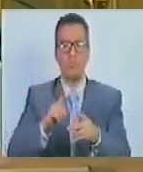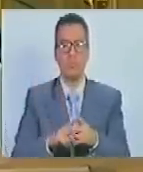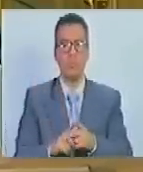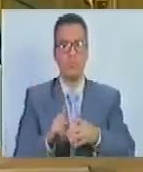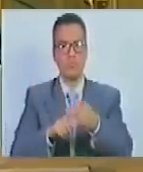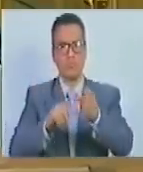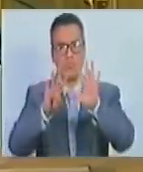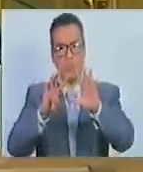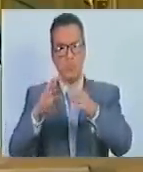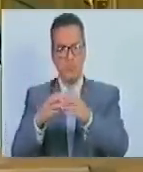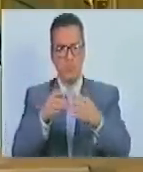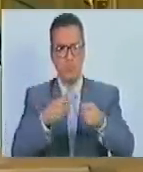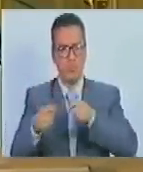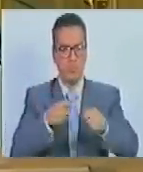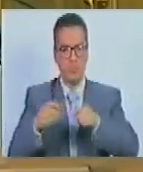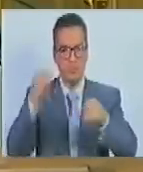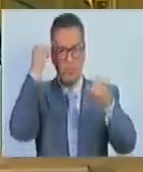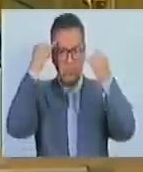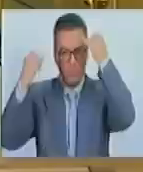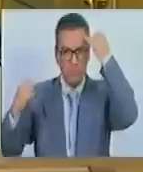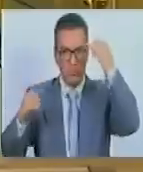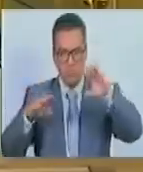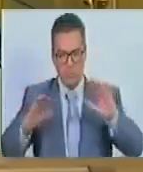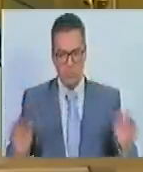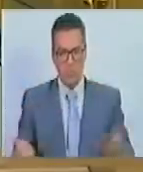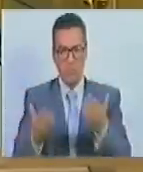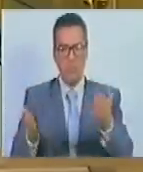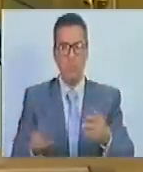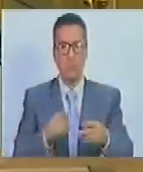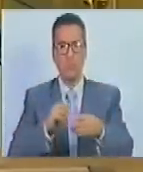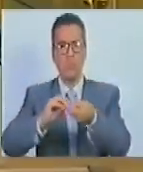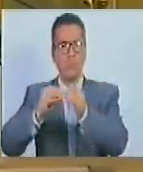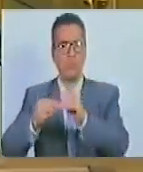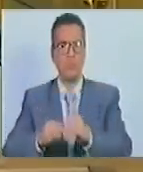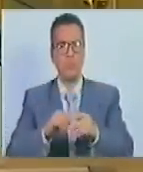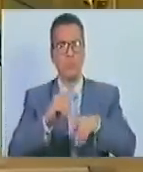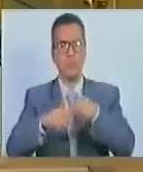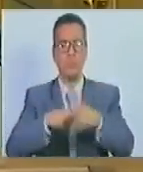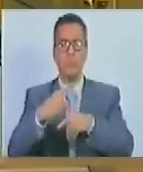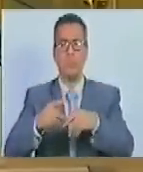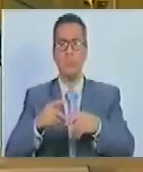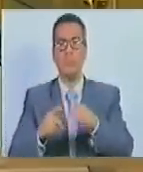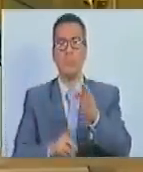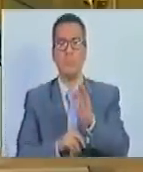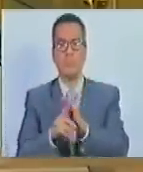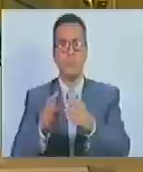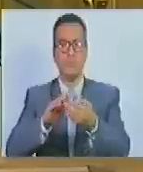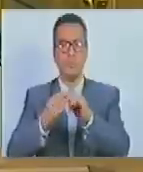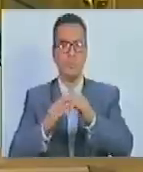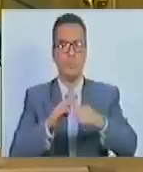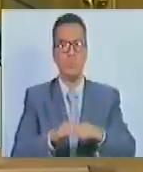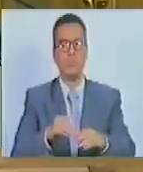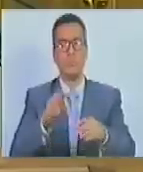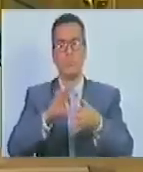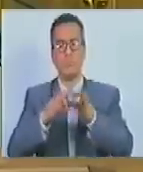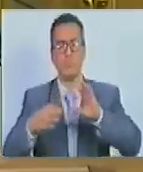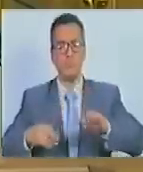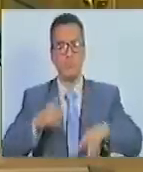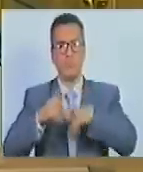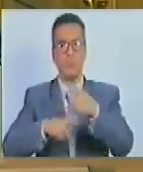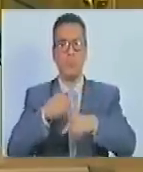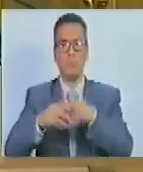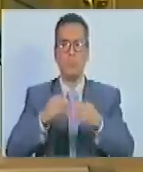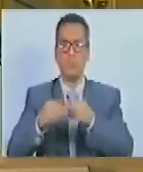coordinar acciones estratégicas que impulsen el modelo socioproductivo comunitario y redes socioproductivas